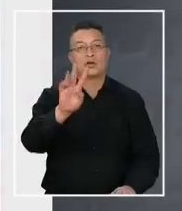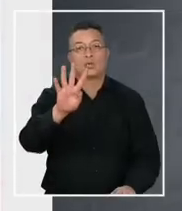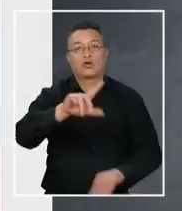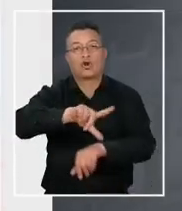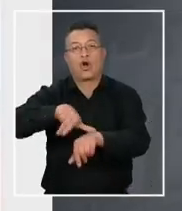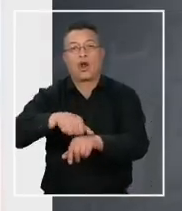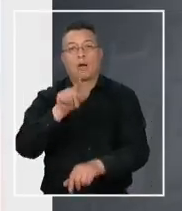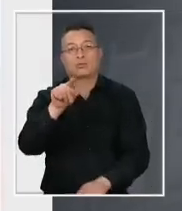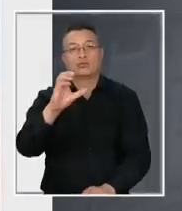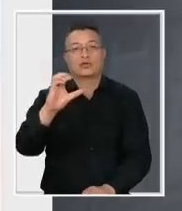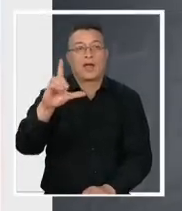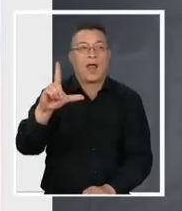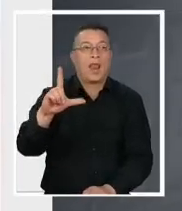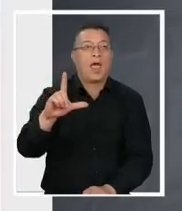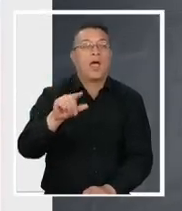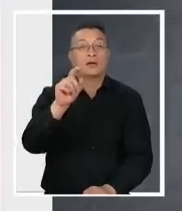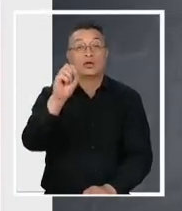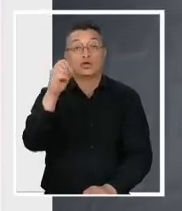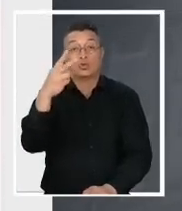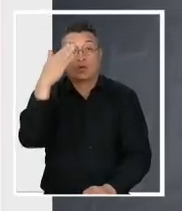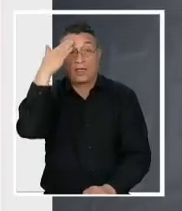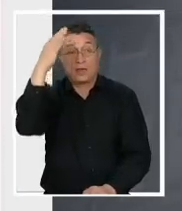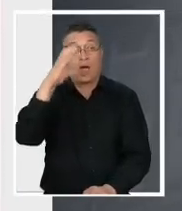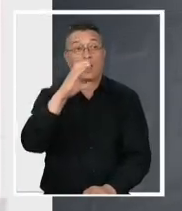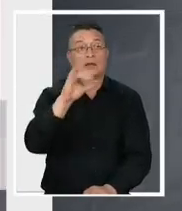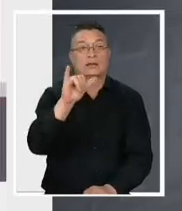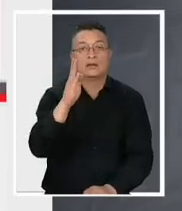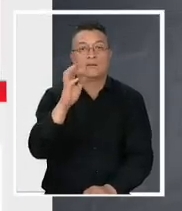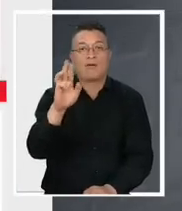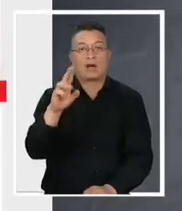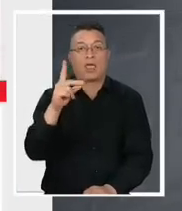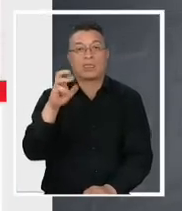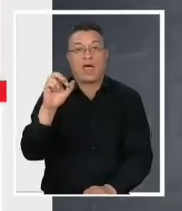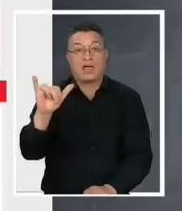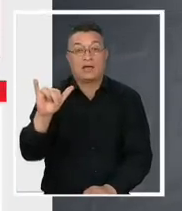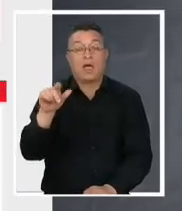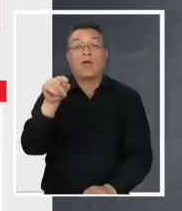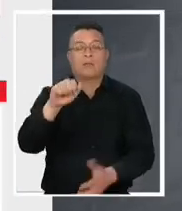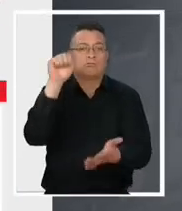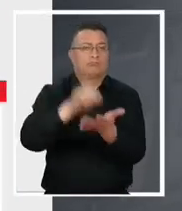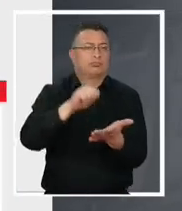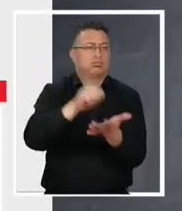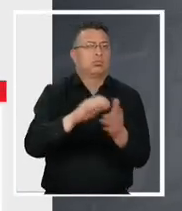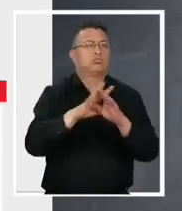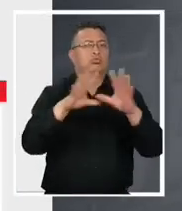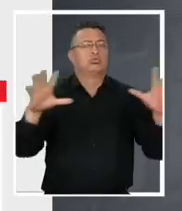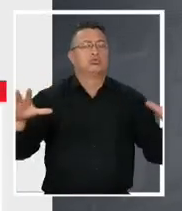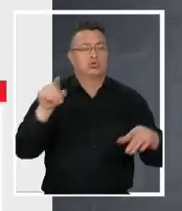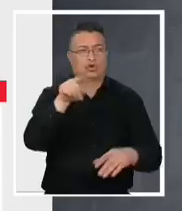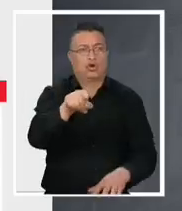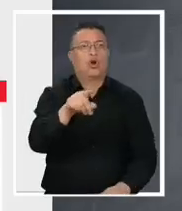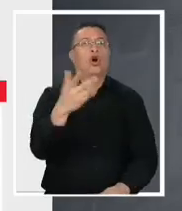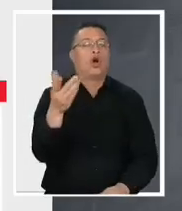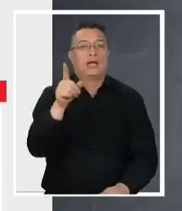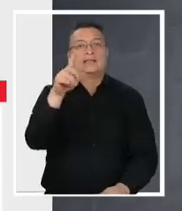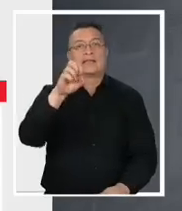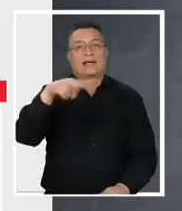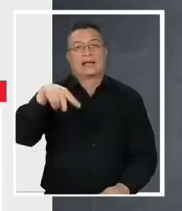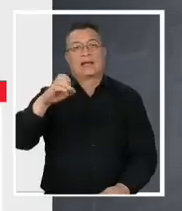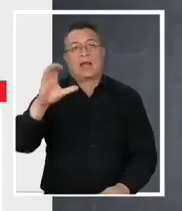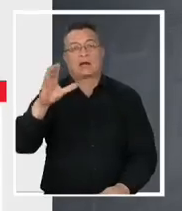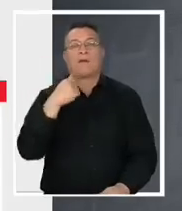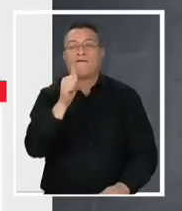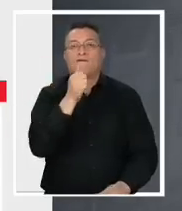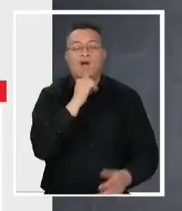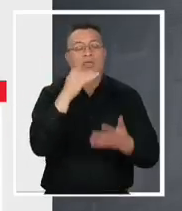En su segundo día, el Cyber Day acumula una serie de reclamos ante el CERNAC por motivos como falta de stop o falsas ofertas.